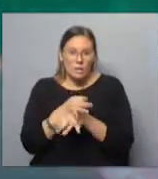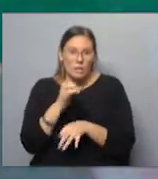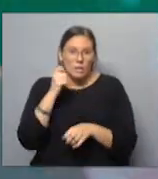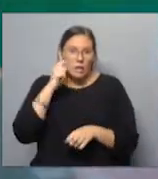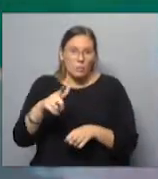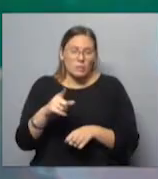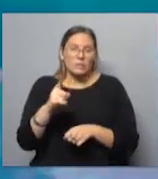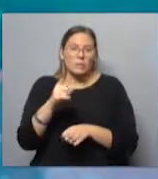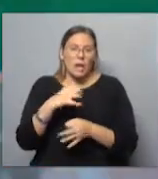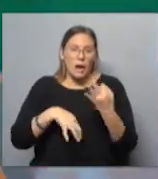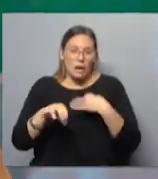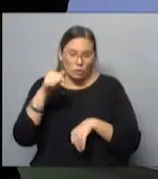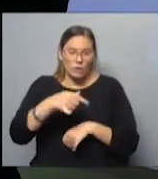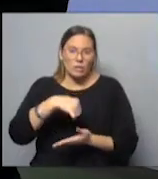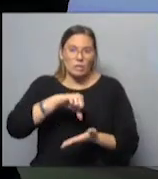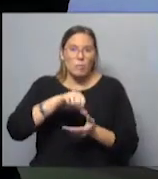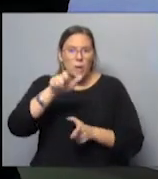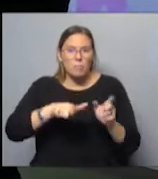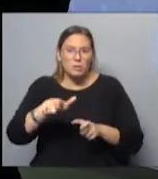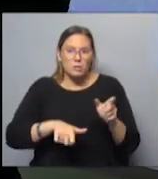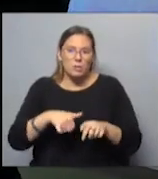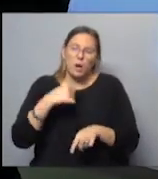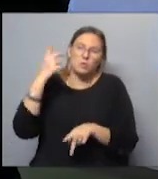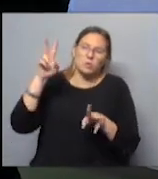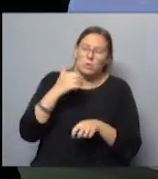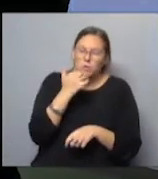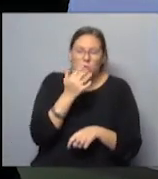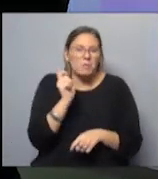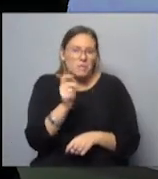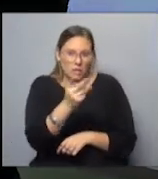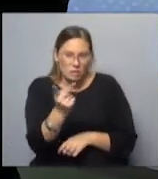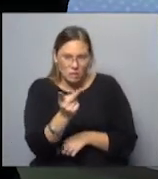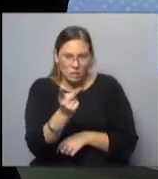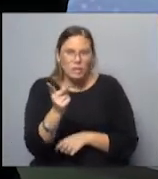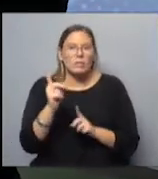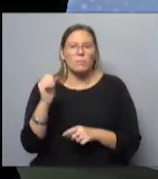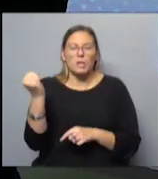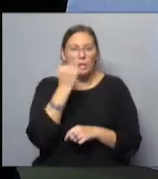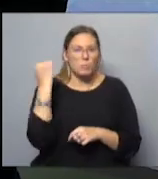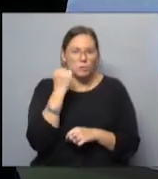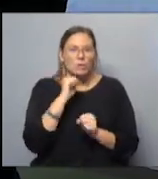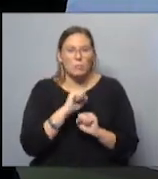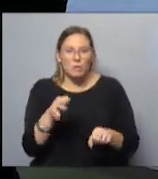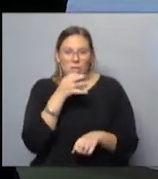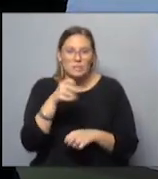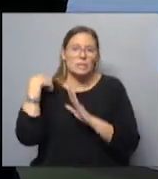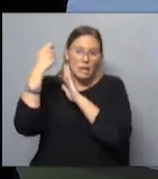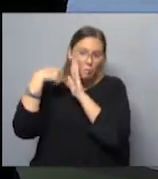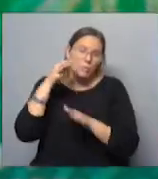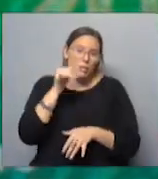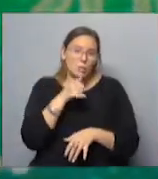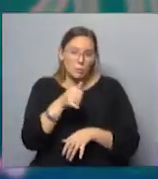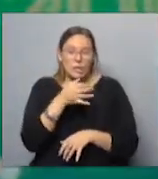país. Digo, porque capaz que hay gente que está como más en otra, y que eso es importante también además de la película de